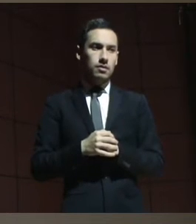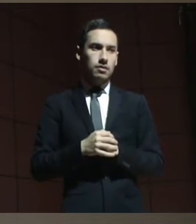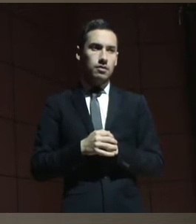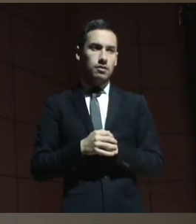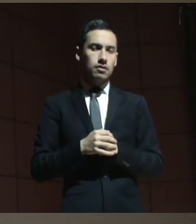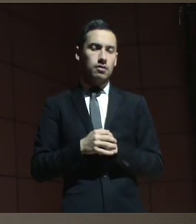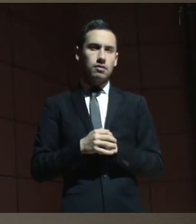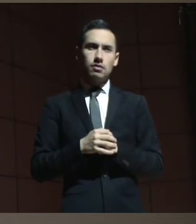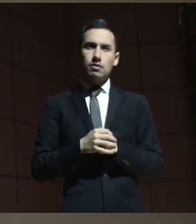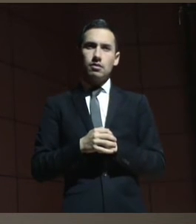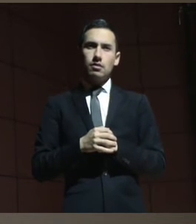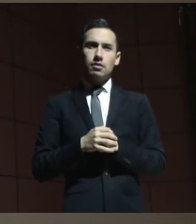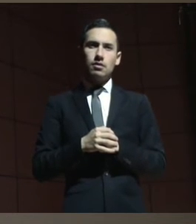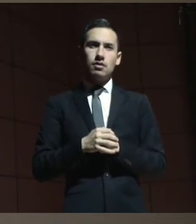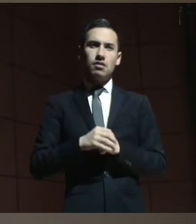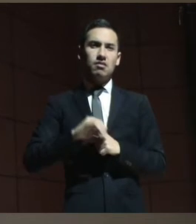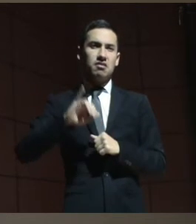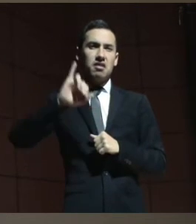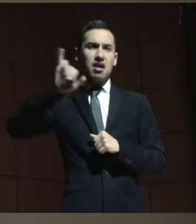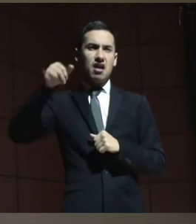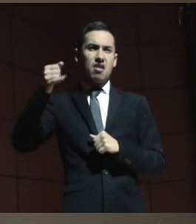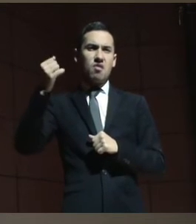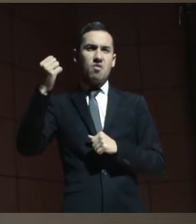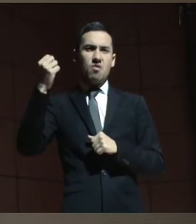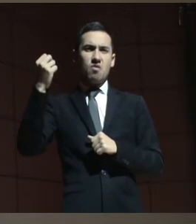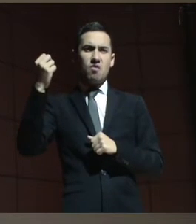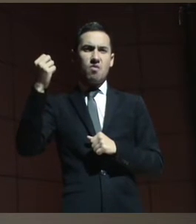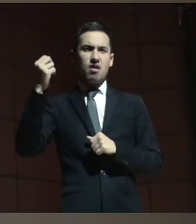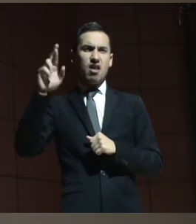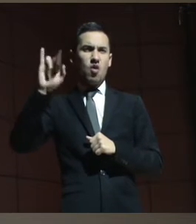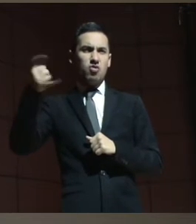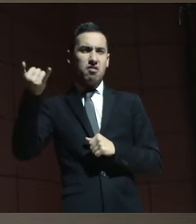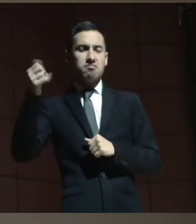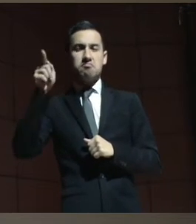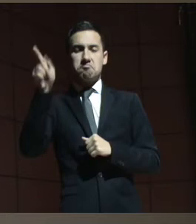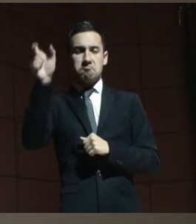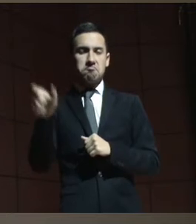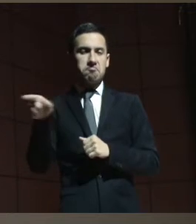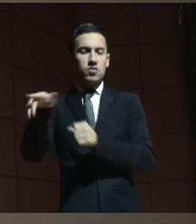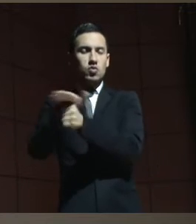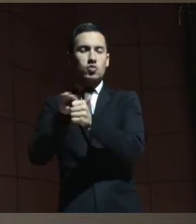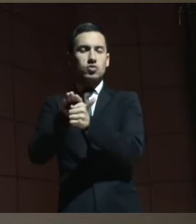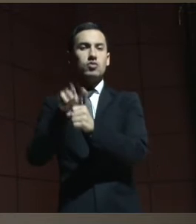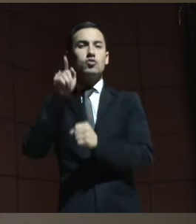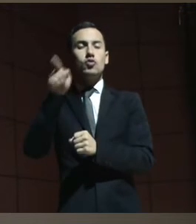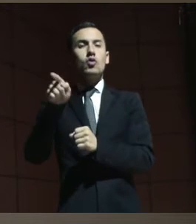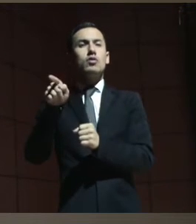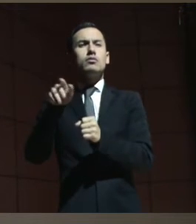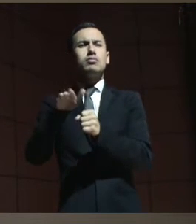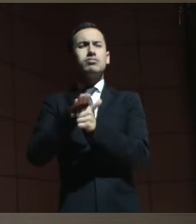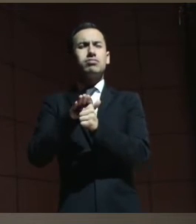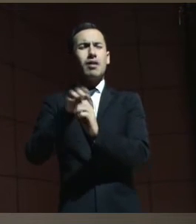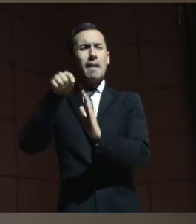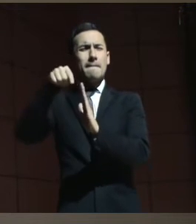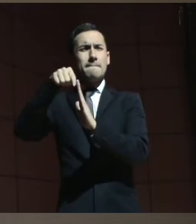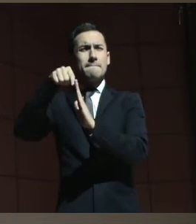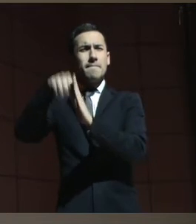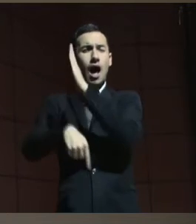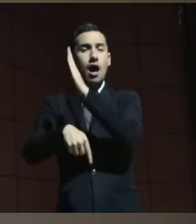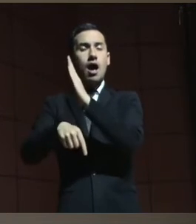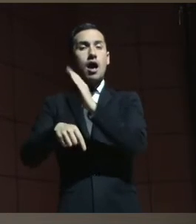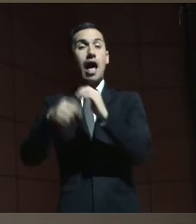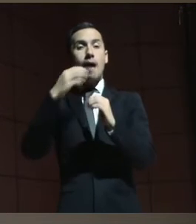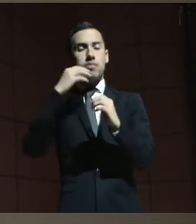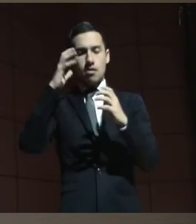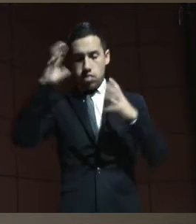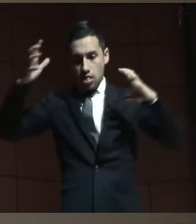y es alguien que en una situación extrema de crisis comete un homicidio